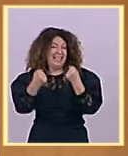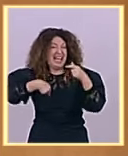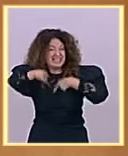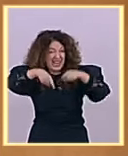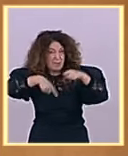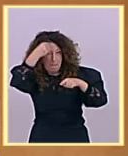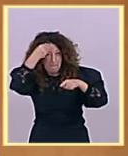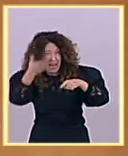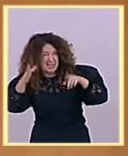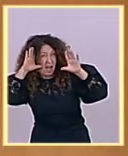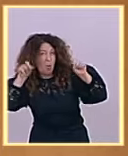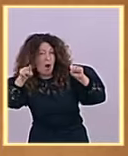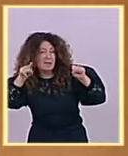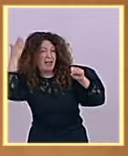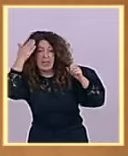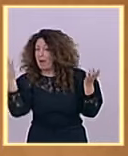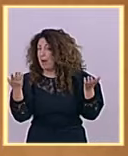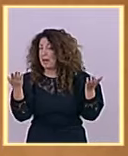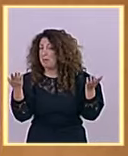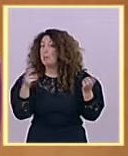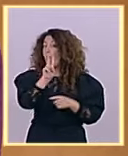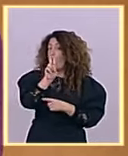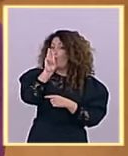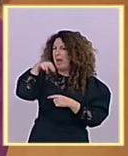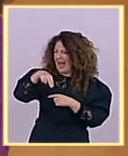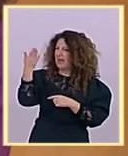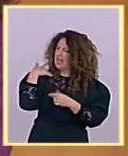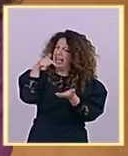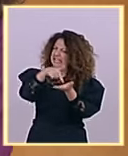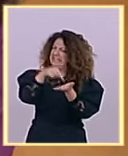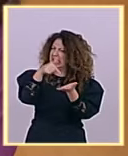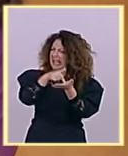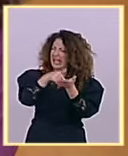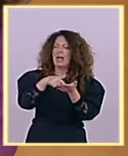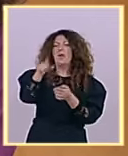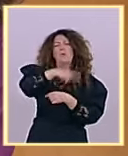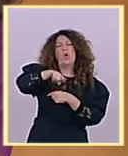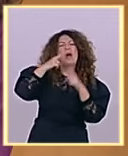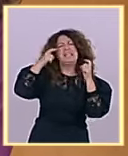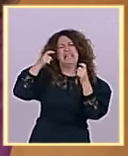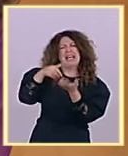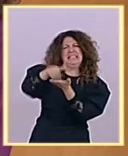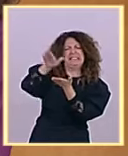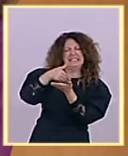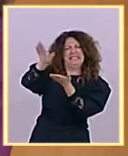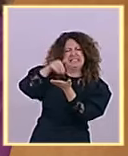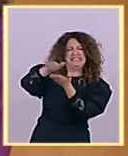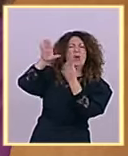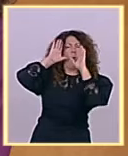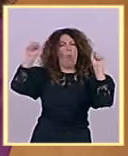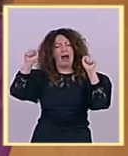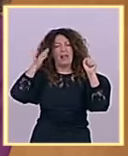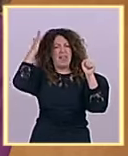también lo exigió, ¿ustedes estaban intentando echar a la Guardia Civil de Navarra? Porque les recuerdo el Partido Popular